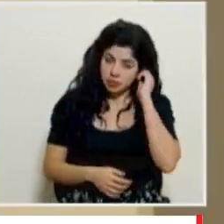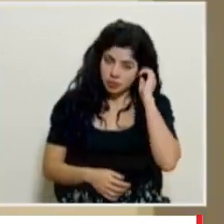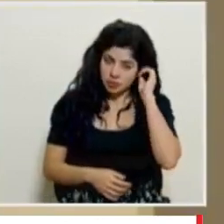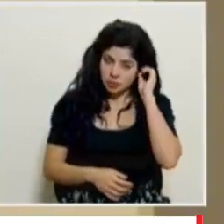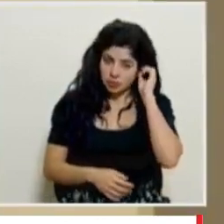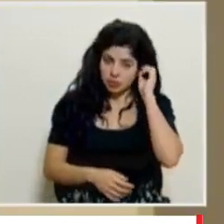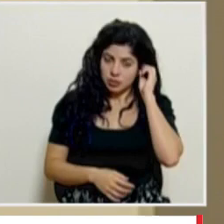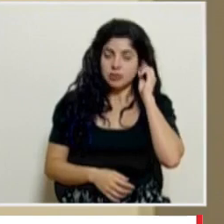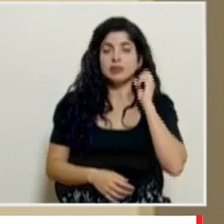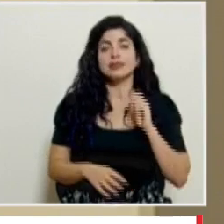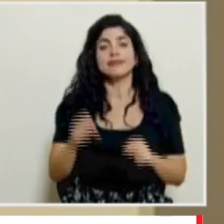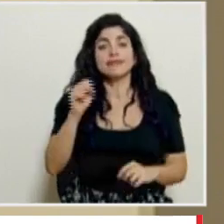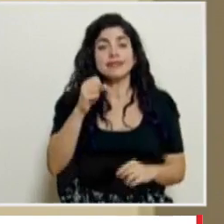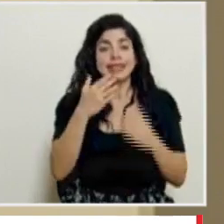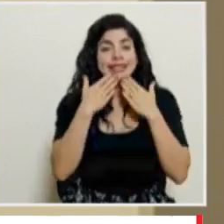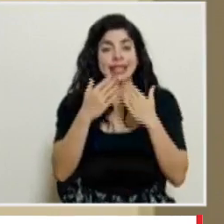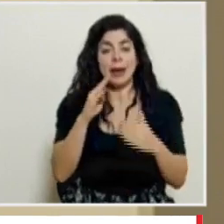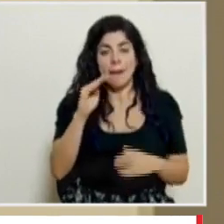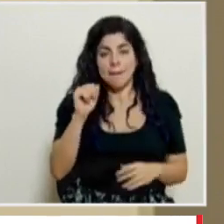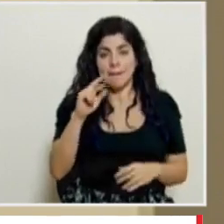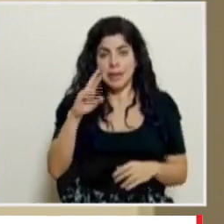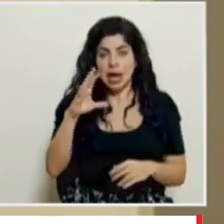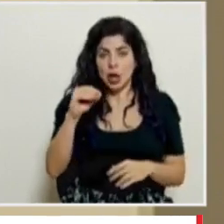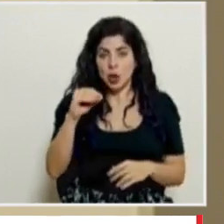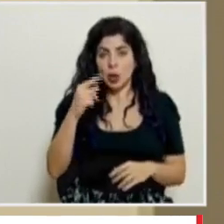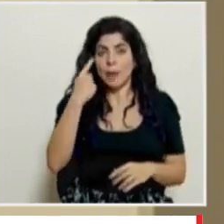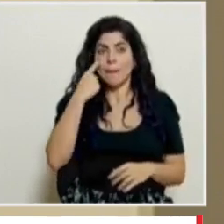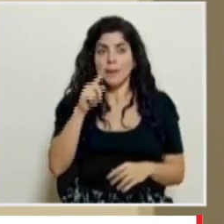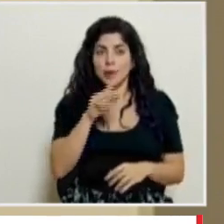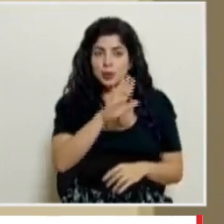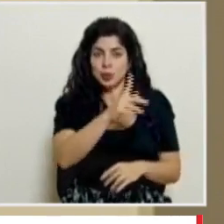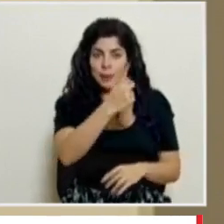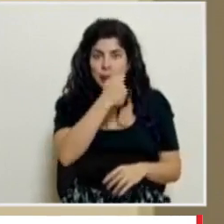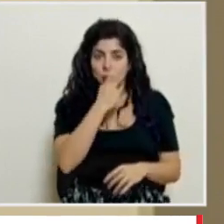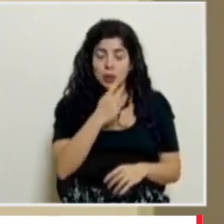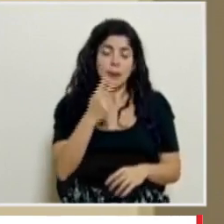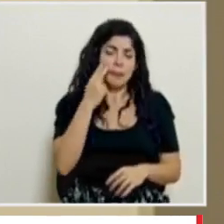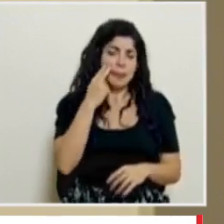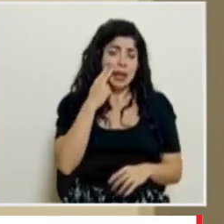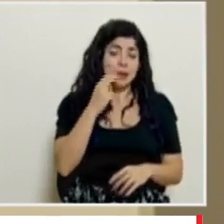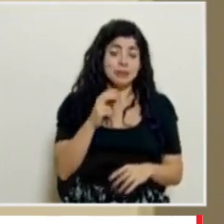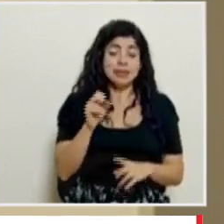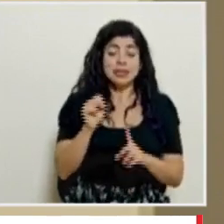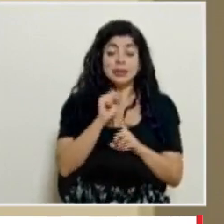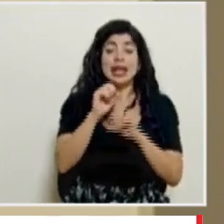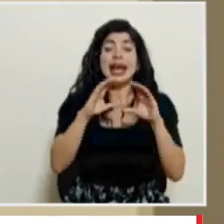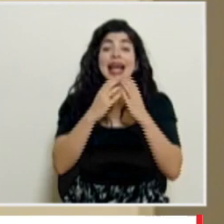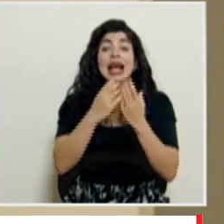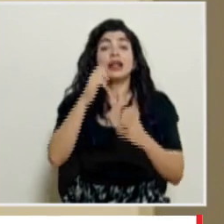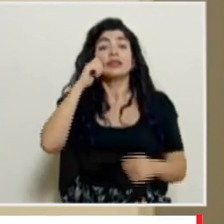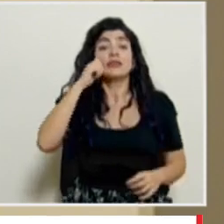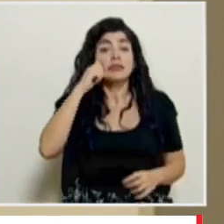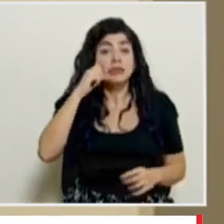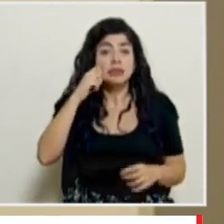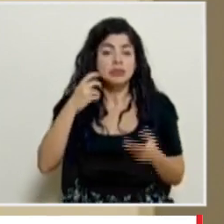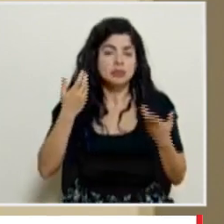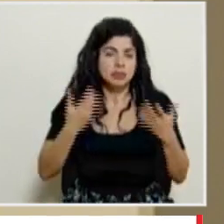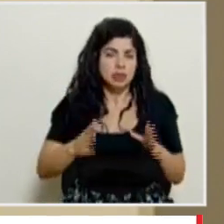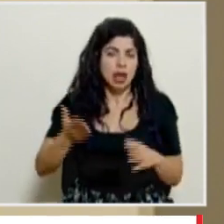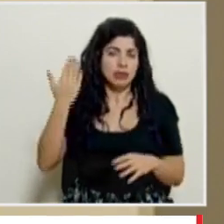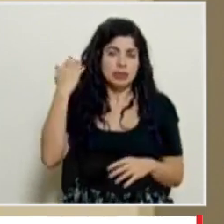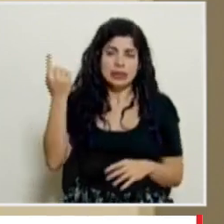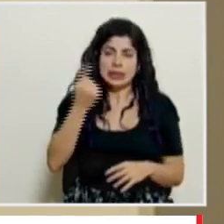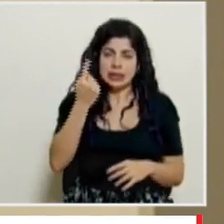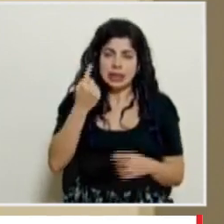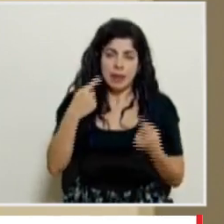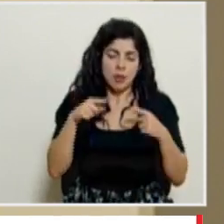si muchas gracias Marco por la por la pregunta el escenario de las clases presenciales que igual hemos estado siempre